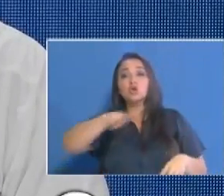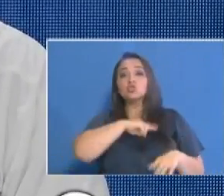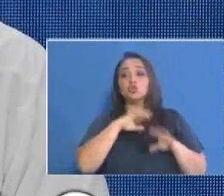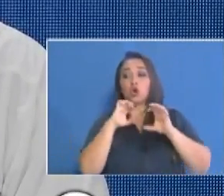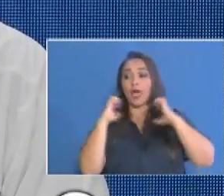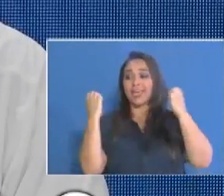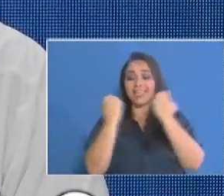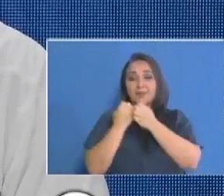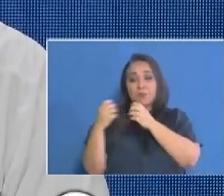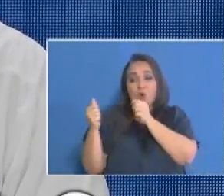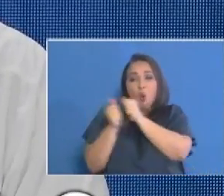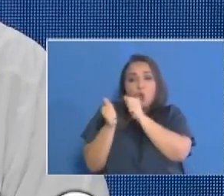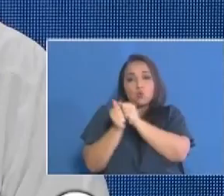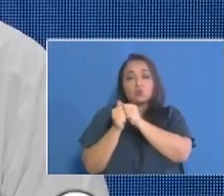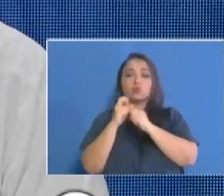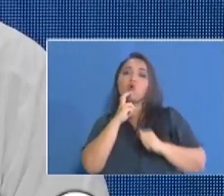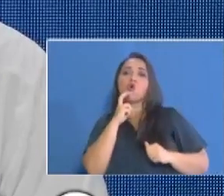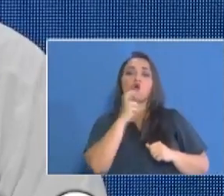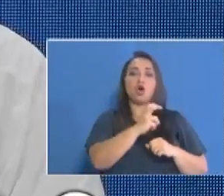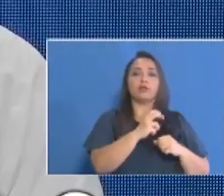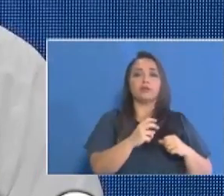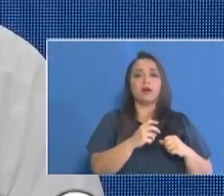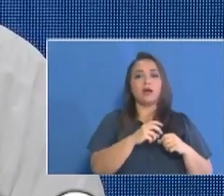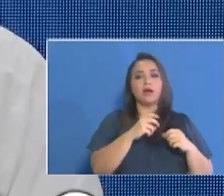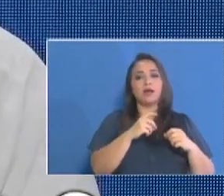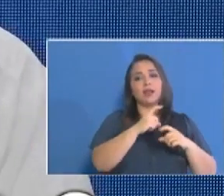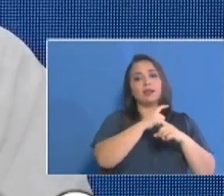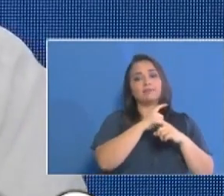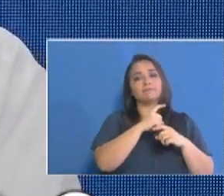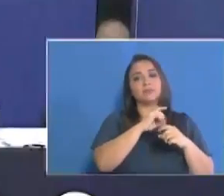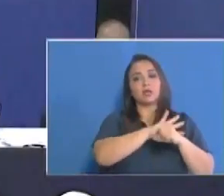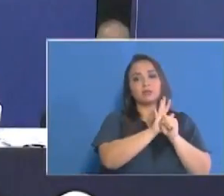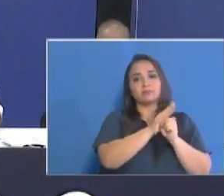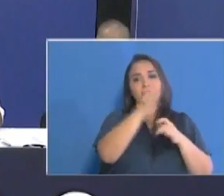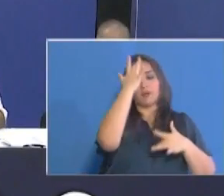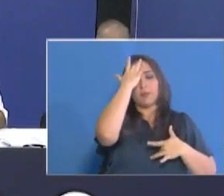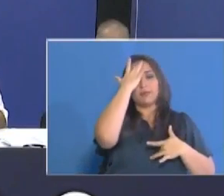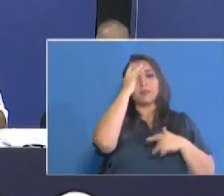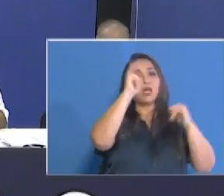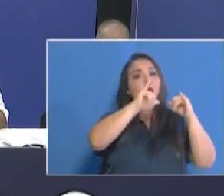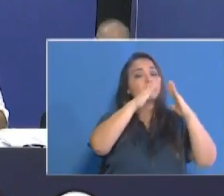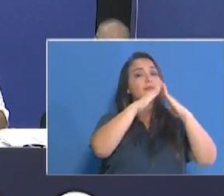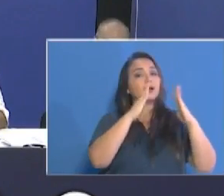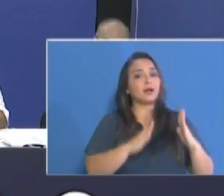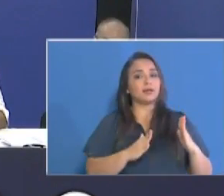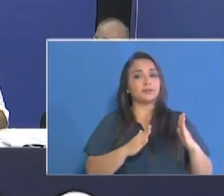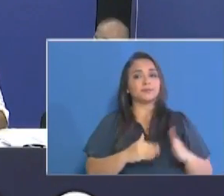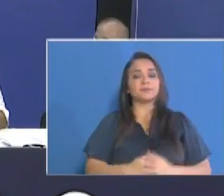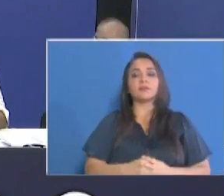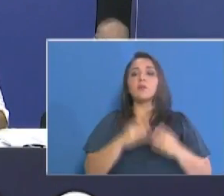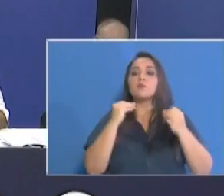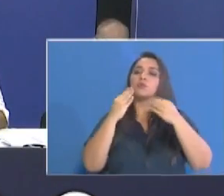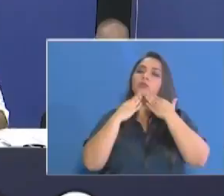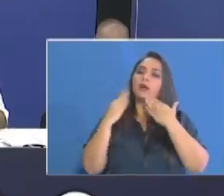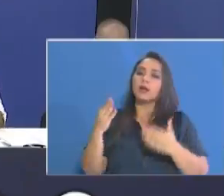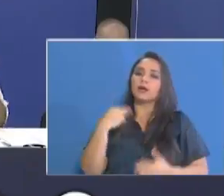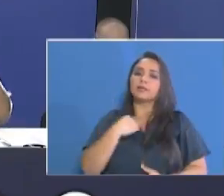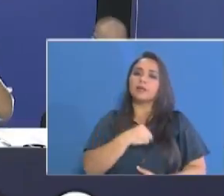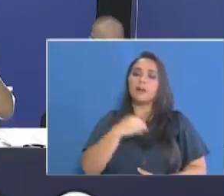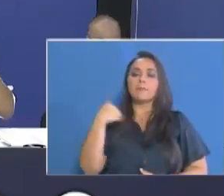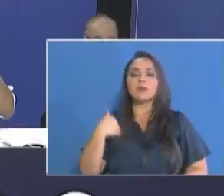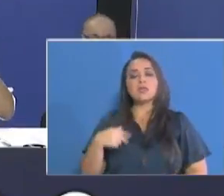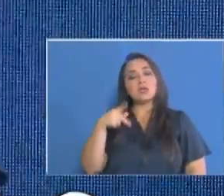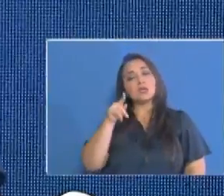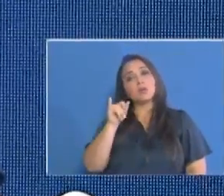juntos para vencer al enemigo quédate en casa gracias señora ministra muchas gracias ministro Pino la verdad que escuchándolo